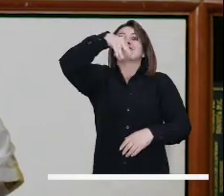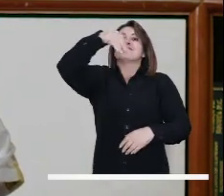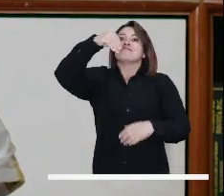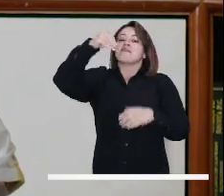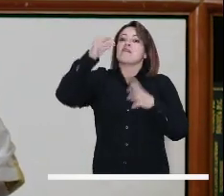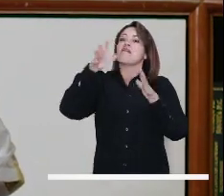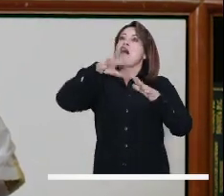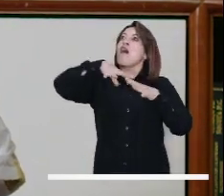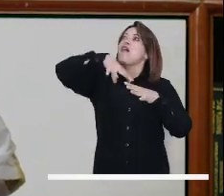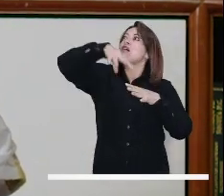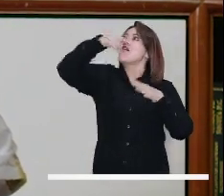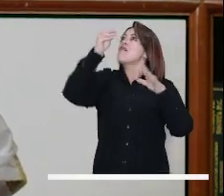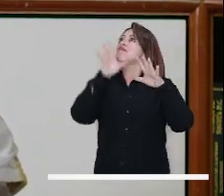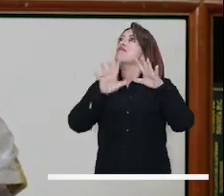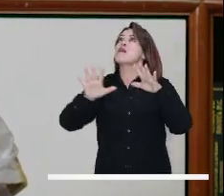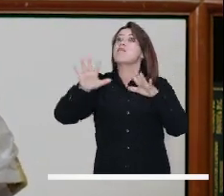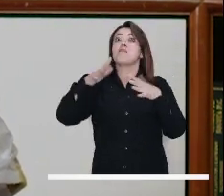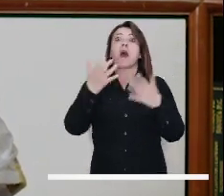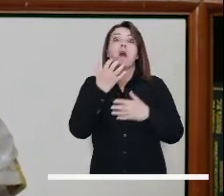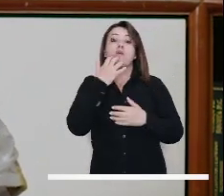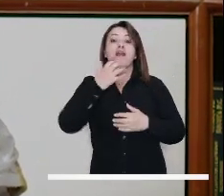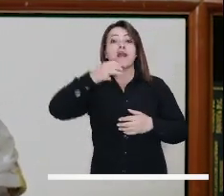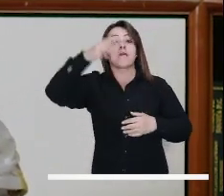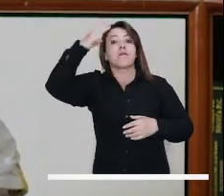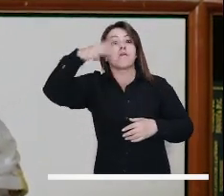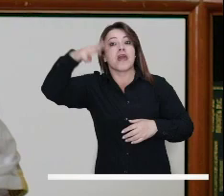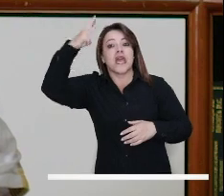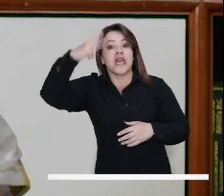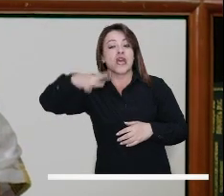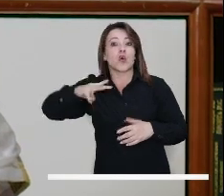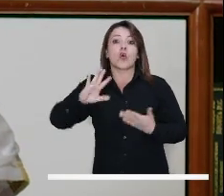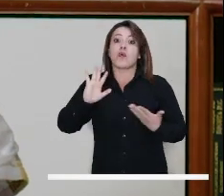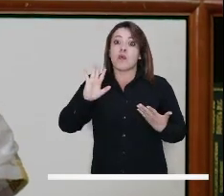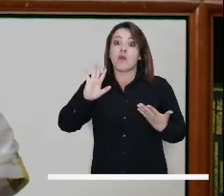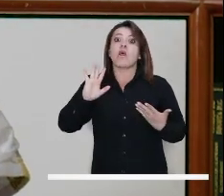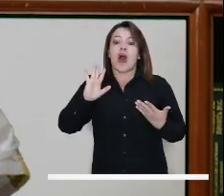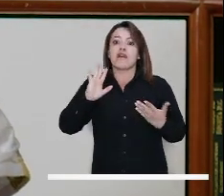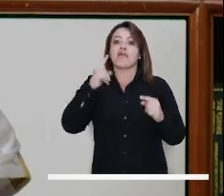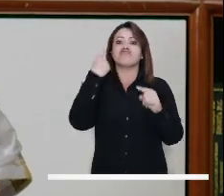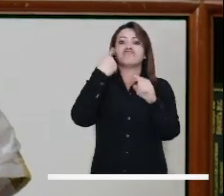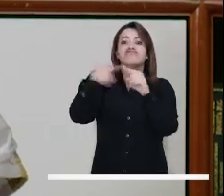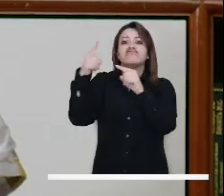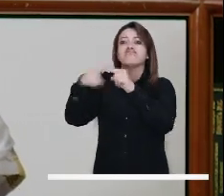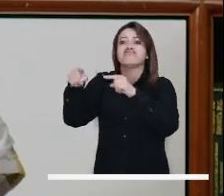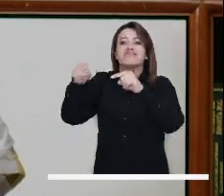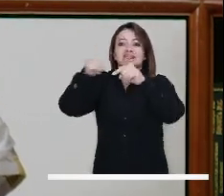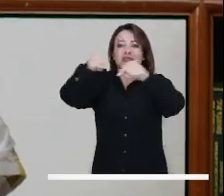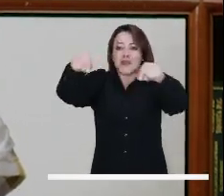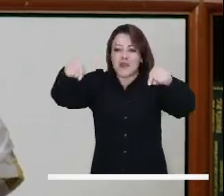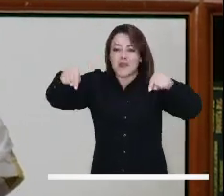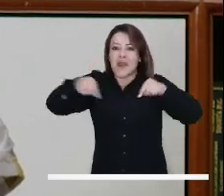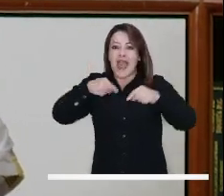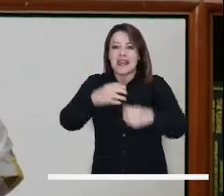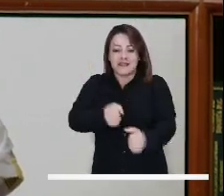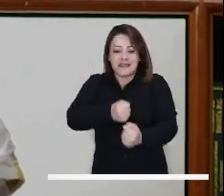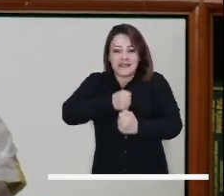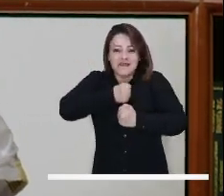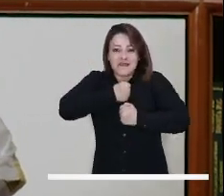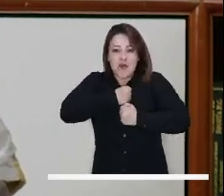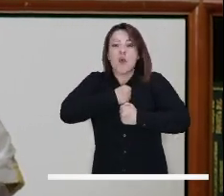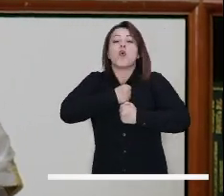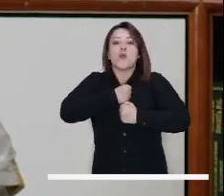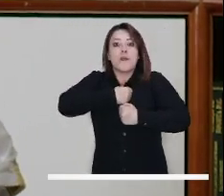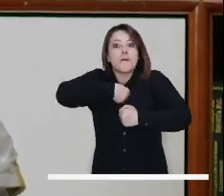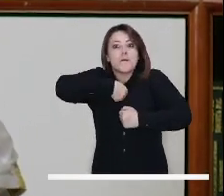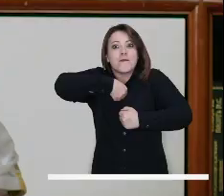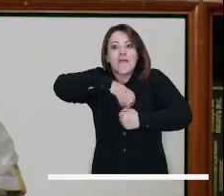grande del mundo. Si pensamos, por ejemplo, en ciudades como México, todos esos lugares y patrimonios